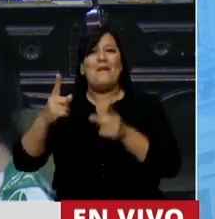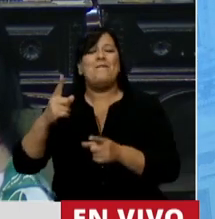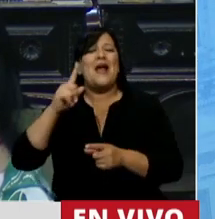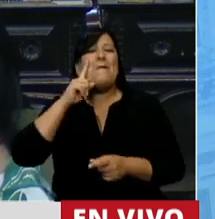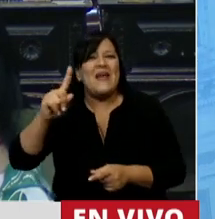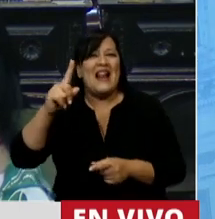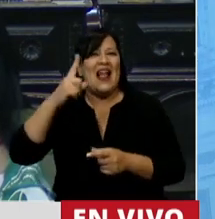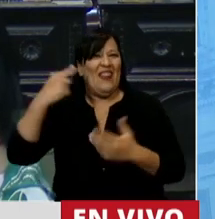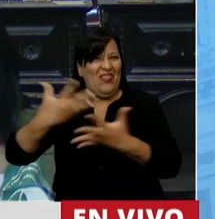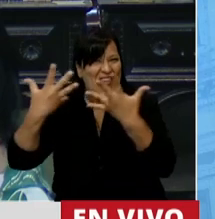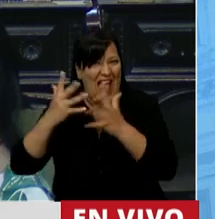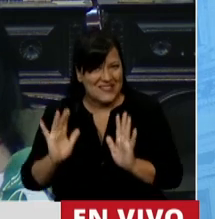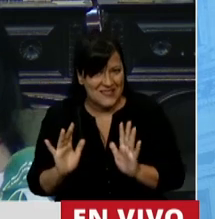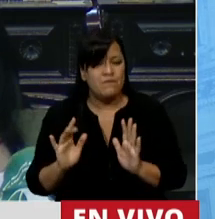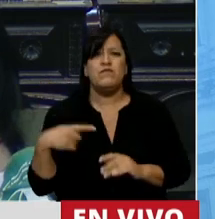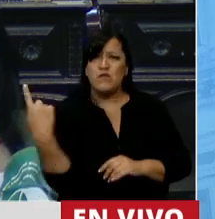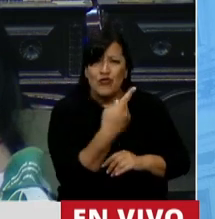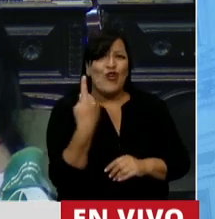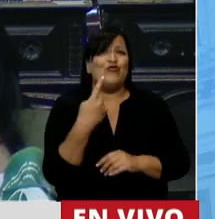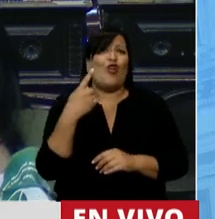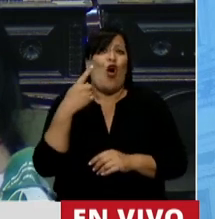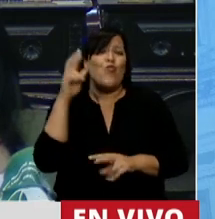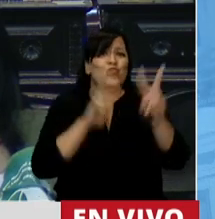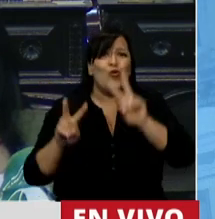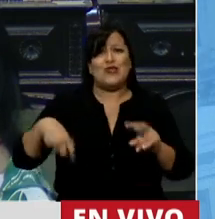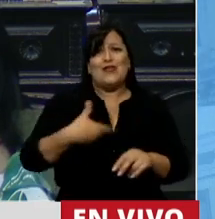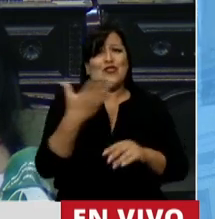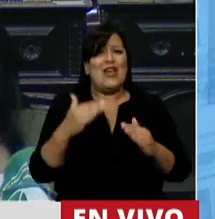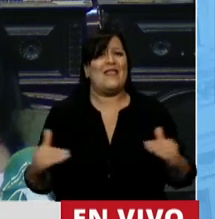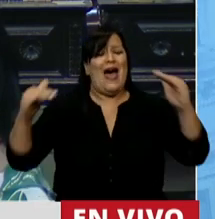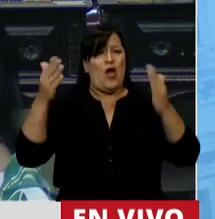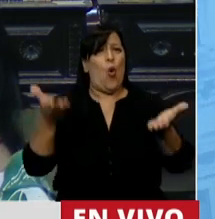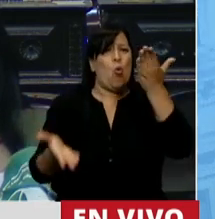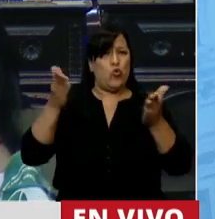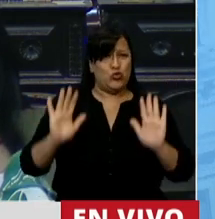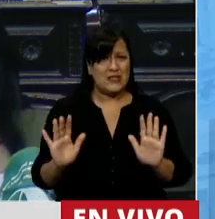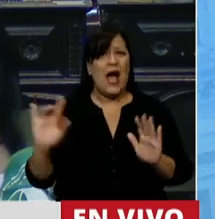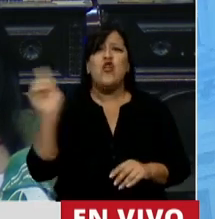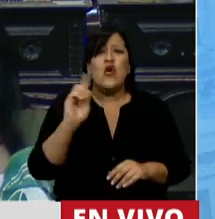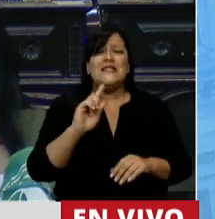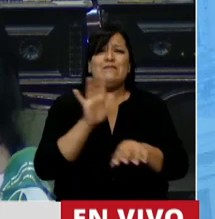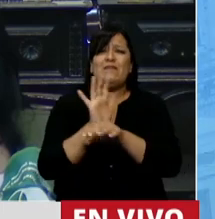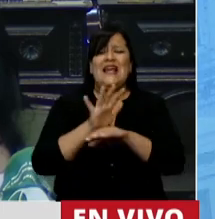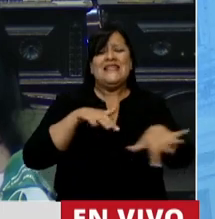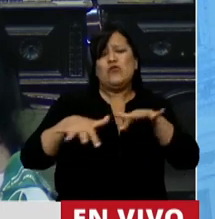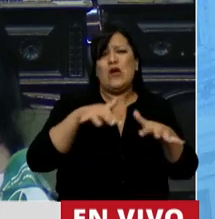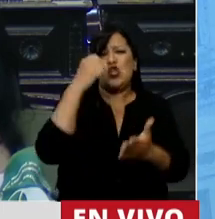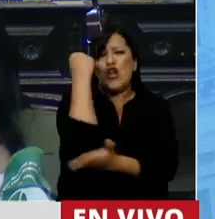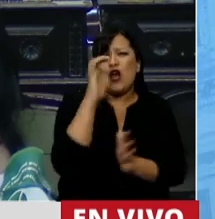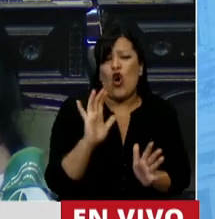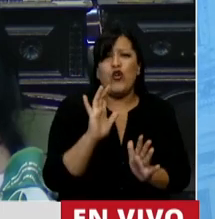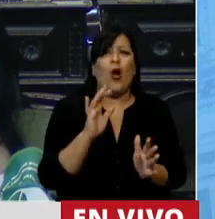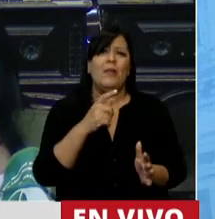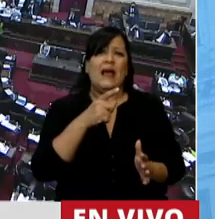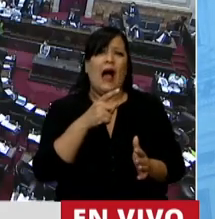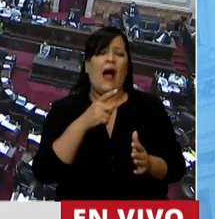esa justicia social que anhelamos, que es que no sea la situación económica la que